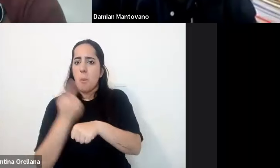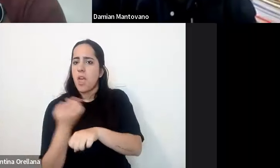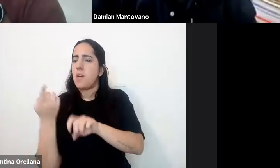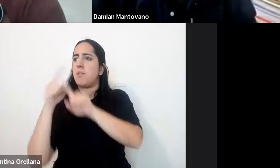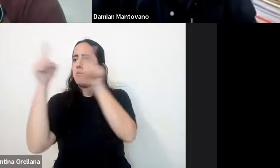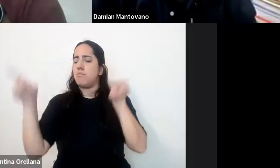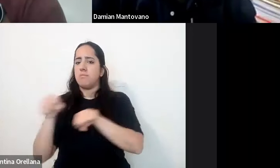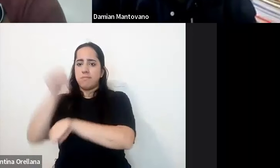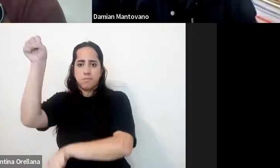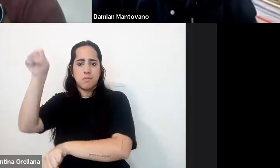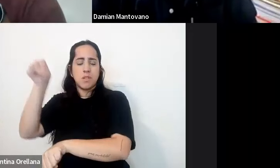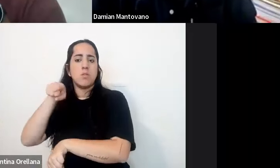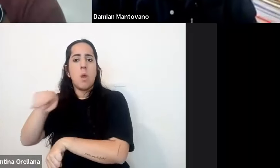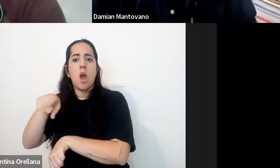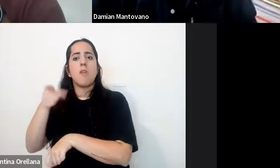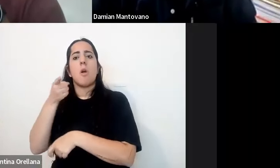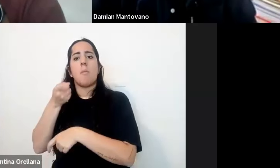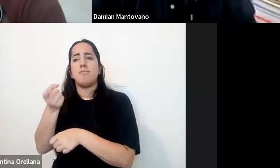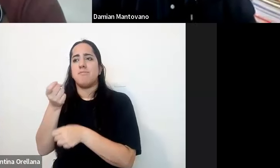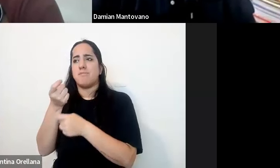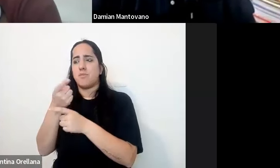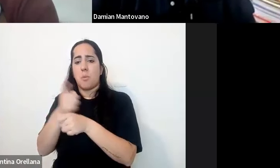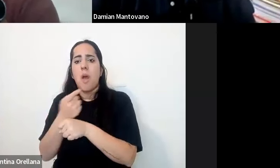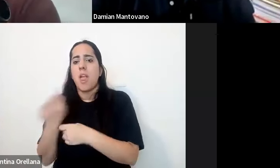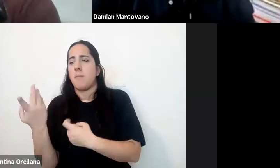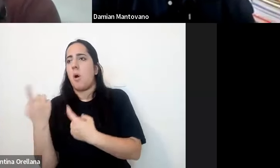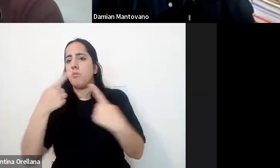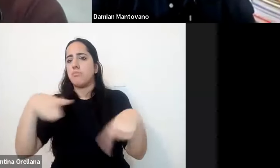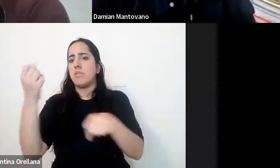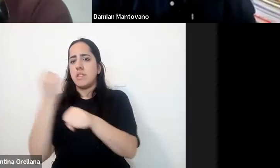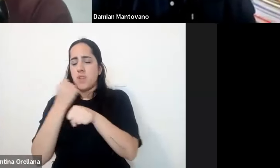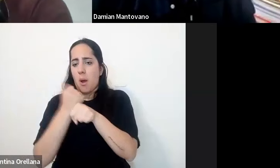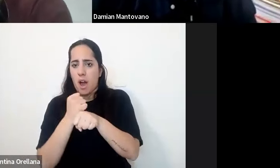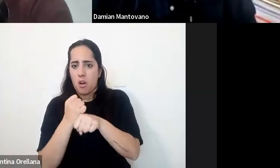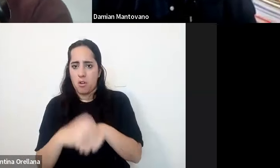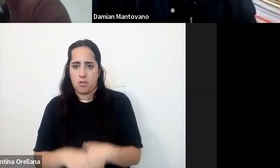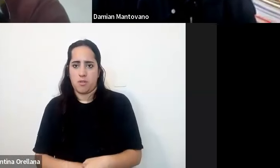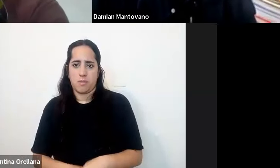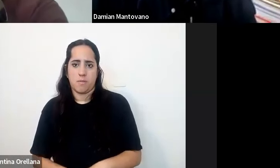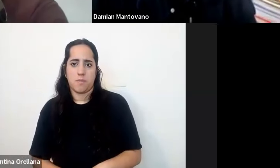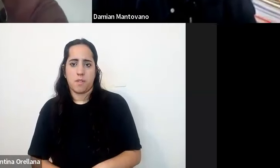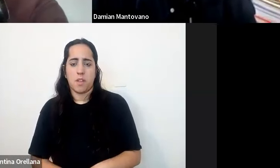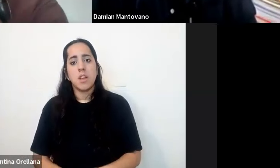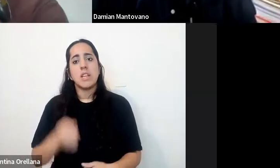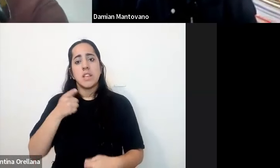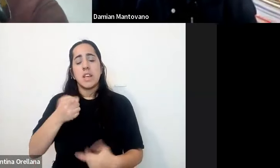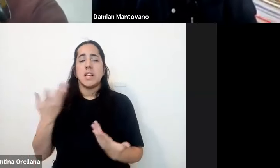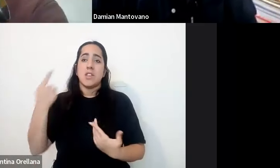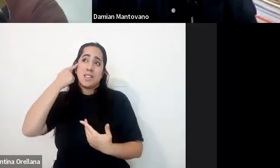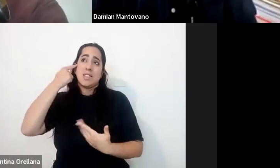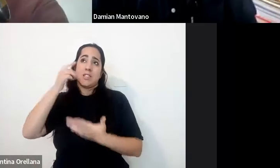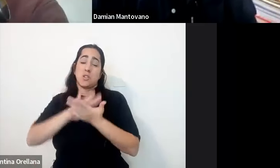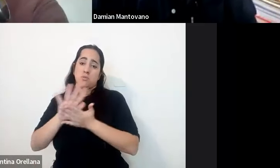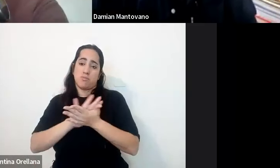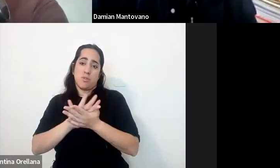porque el título te habilita a ejercer determinados goles determinada función determinada actividad bueno hay algo que hay que resolver y creo